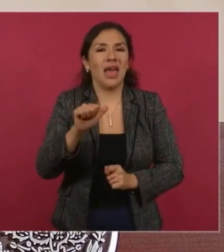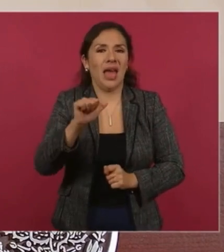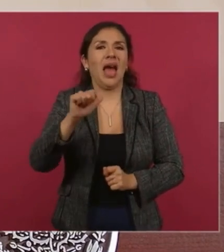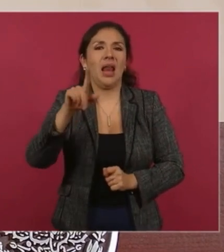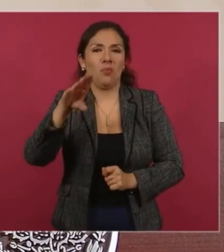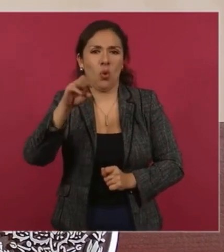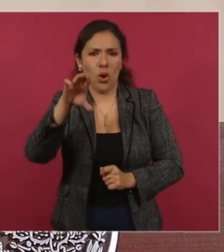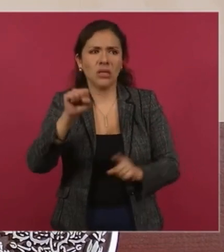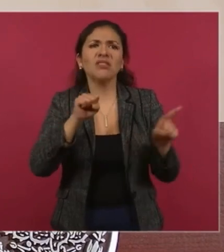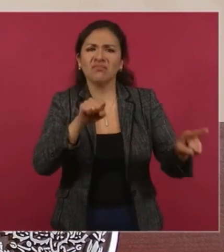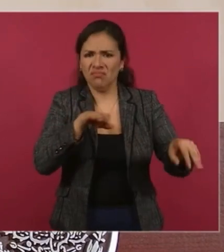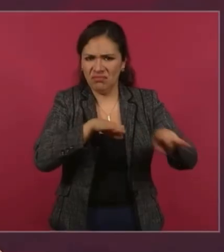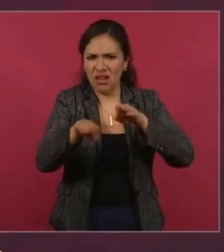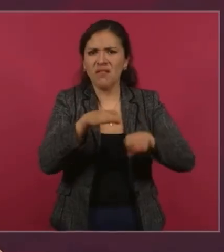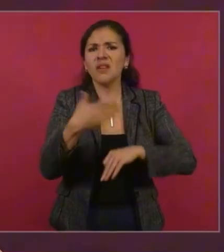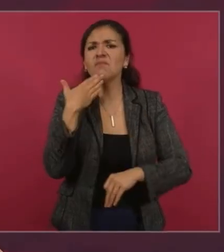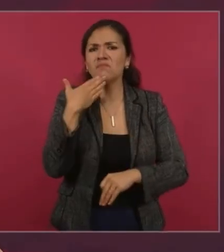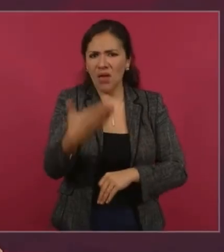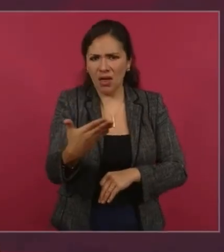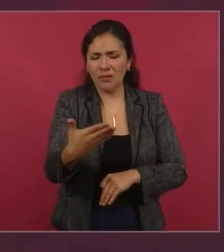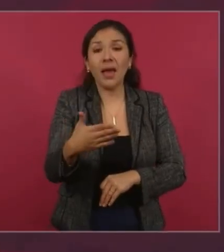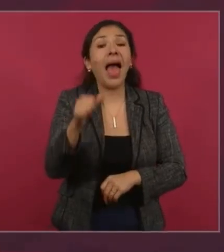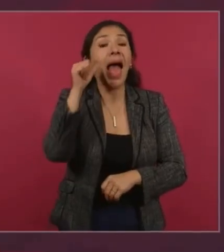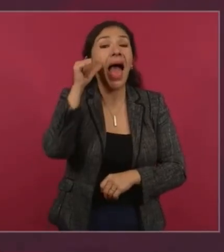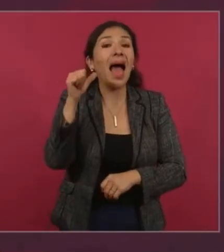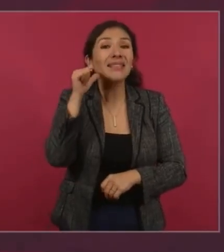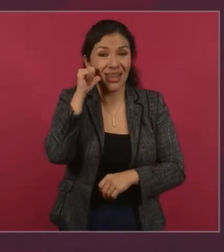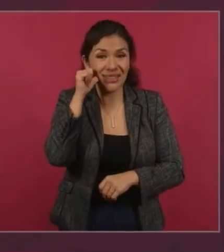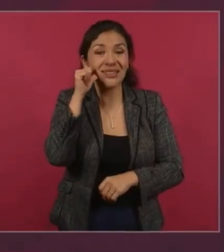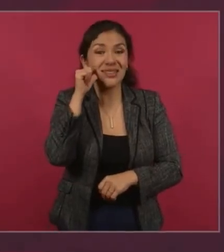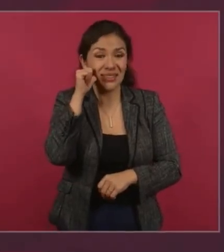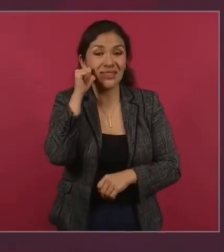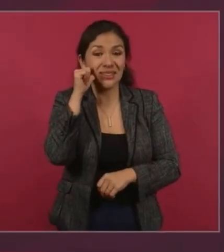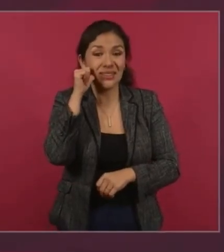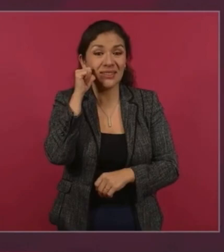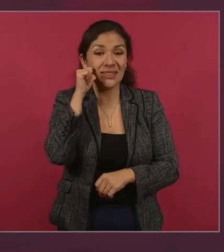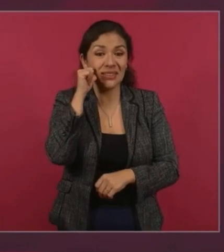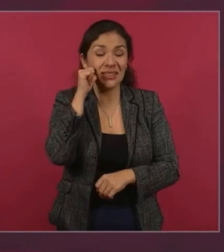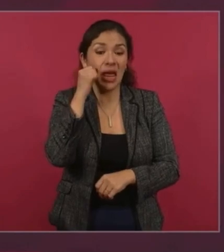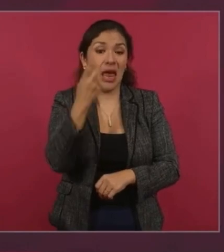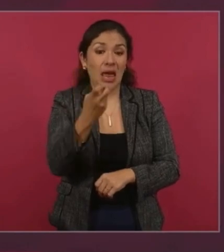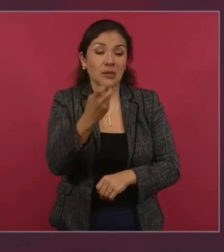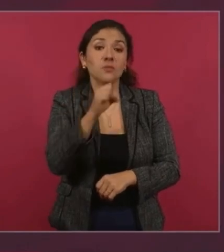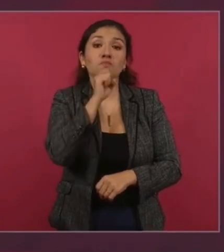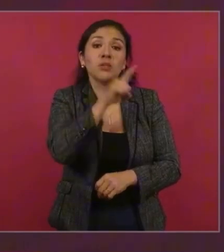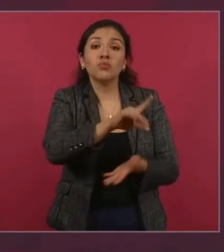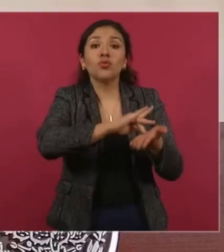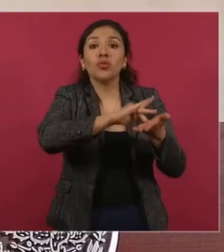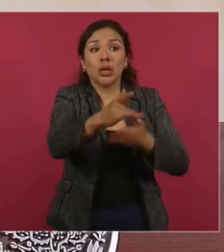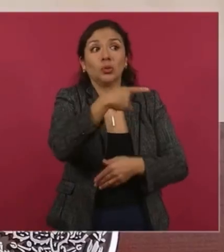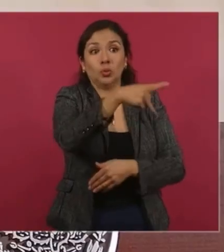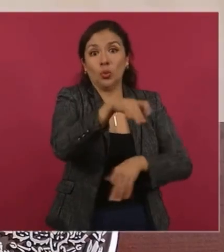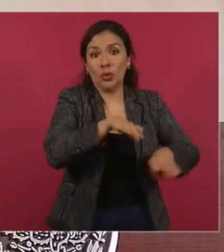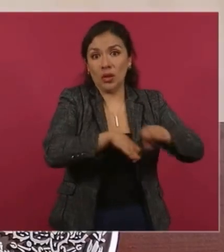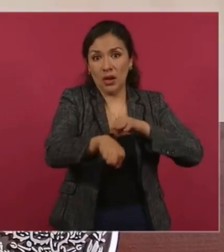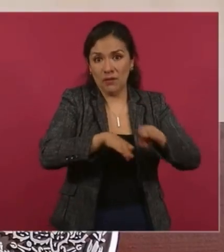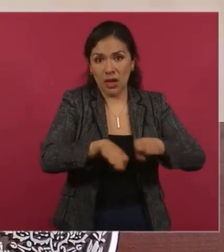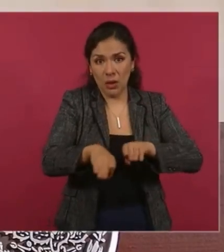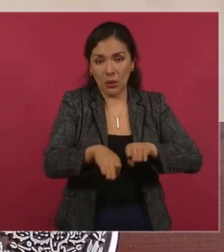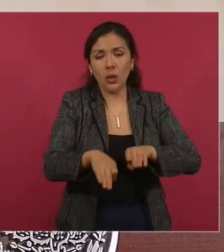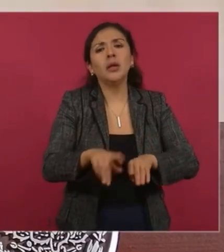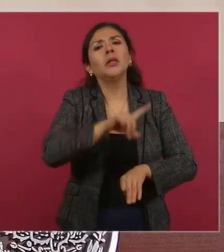trabajando bien, lo de ayer es fruto de eso y vamos a